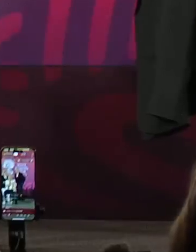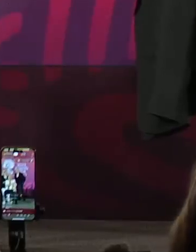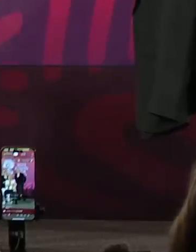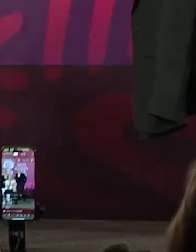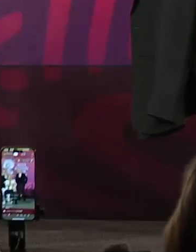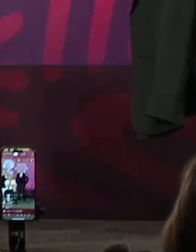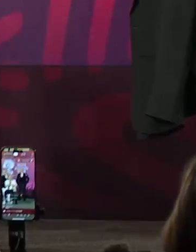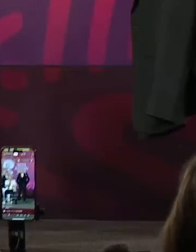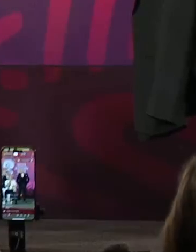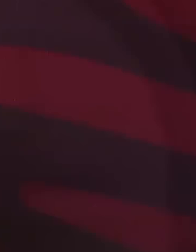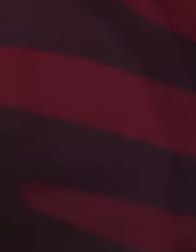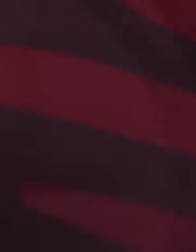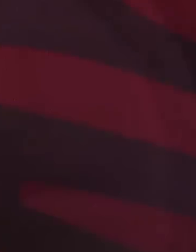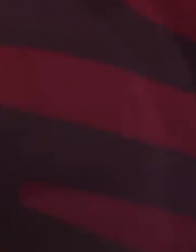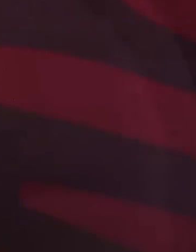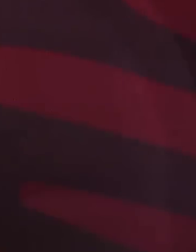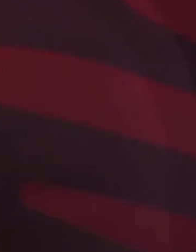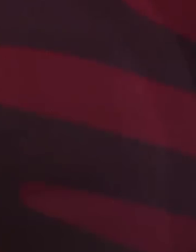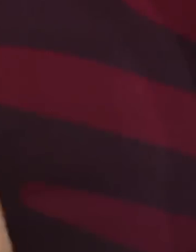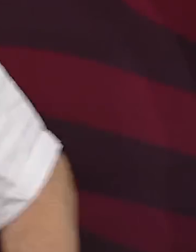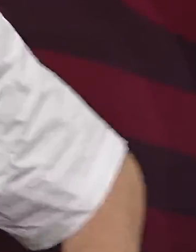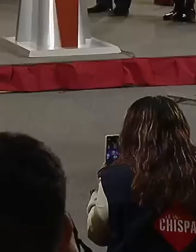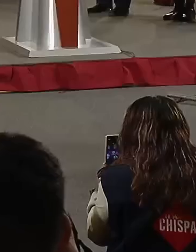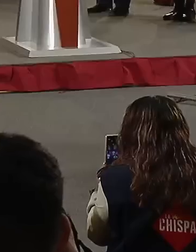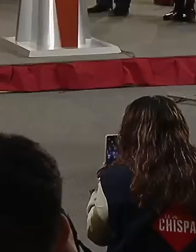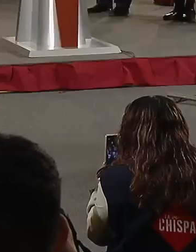ejemplo, aquí estoy.